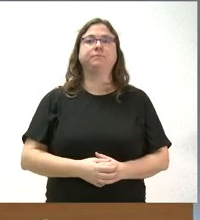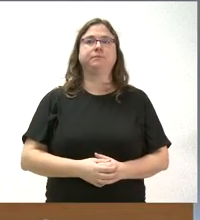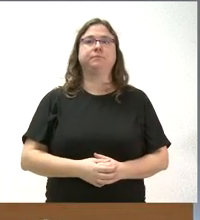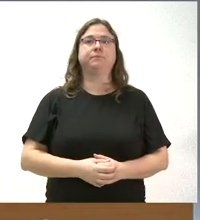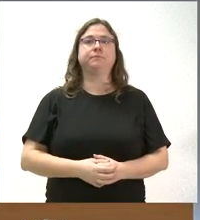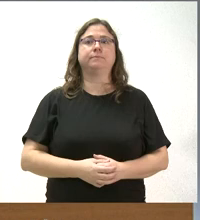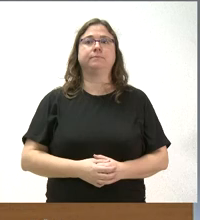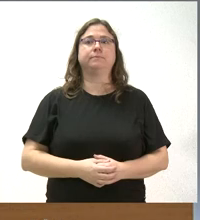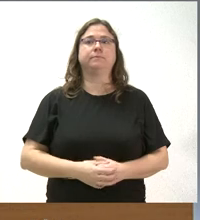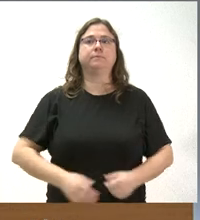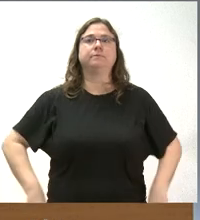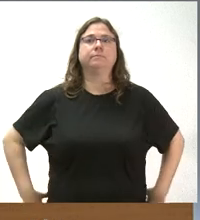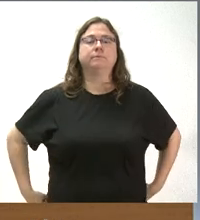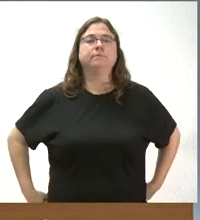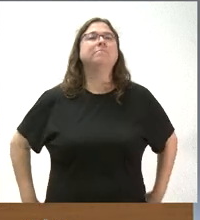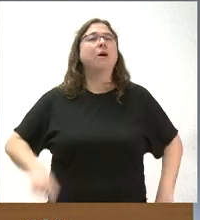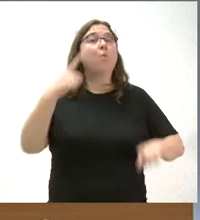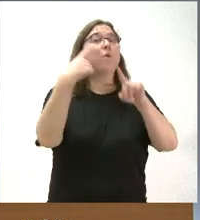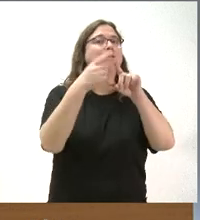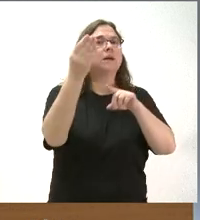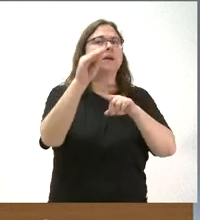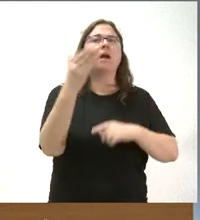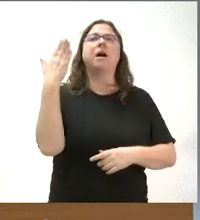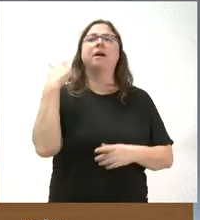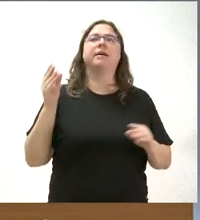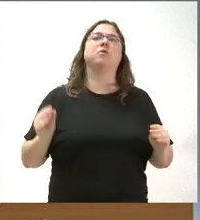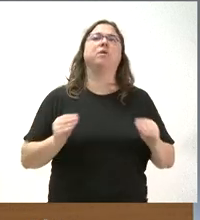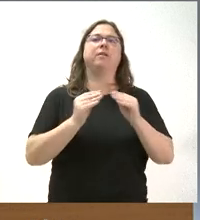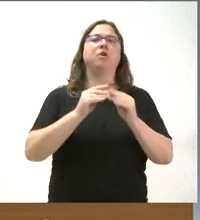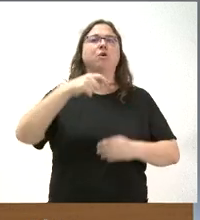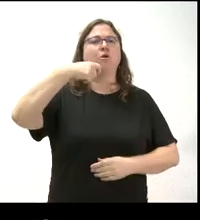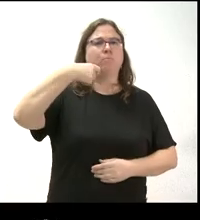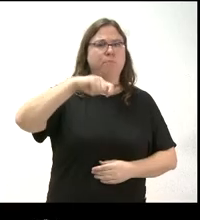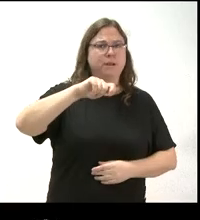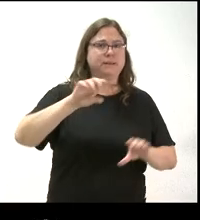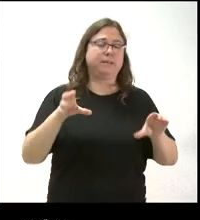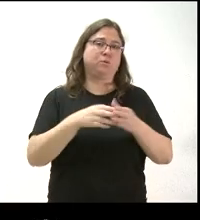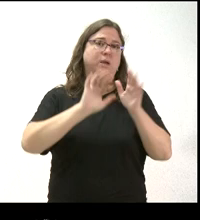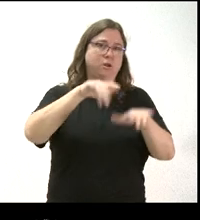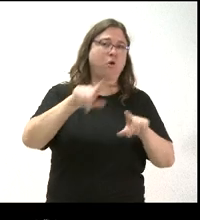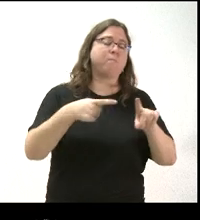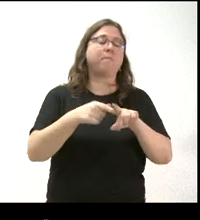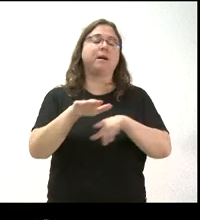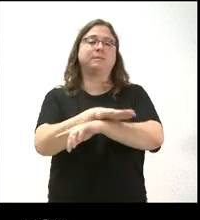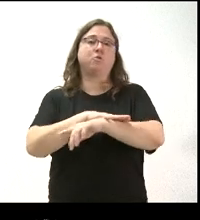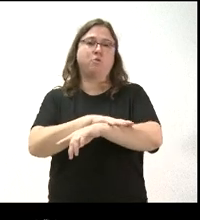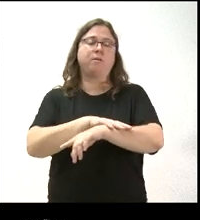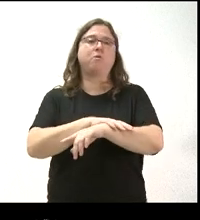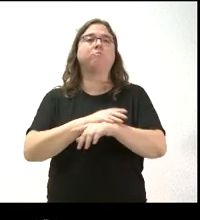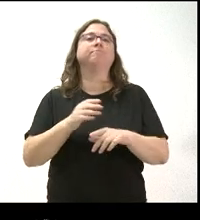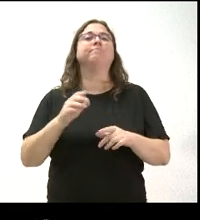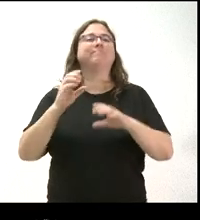Sí, una cosilla más. Ayer coincidieron el presidente de la Junta y el presidente del Gobierno en el viaje inaugural de la variante de Pajares.